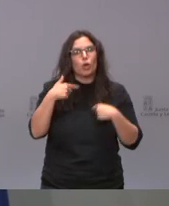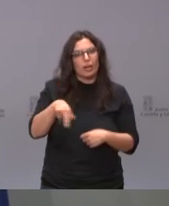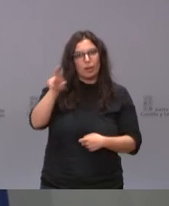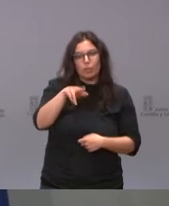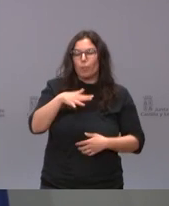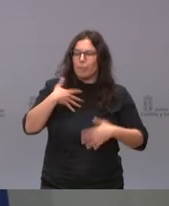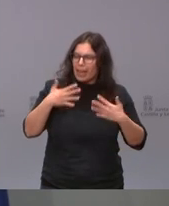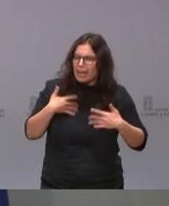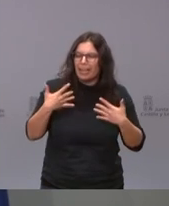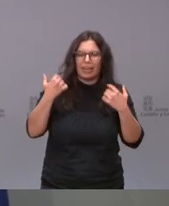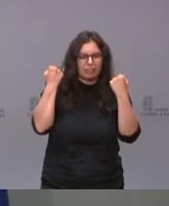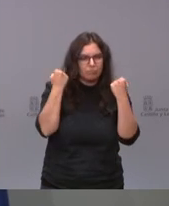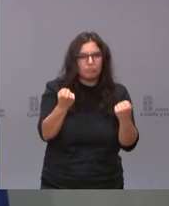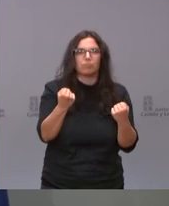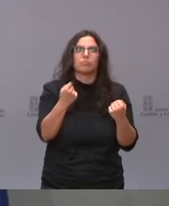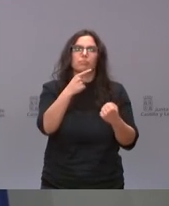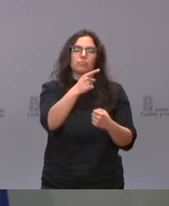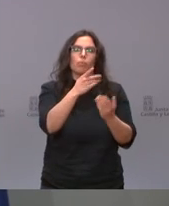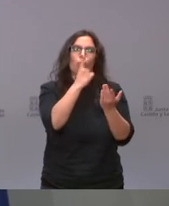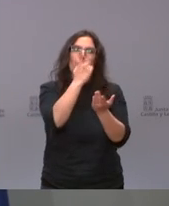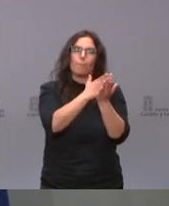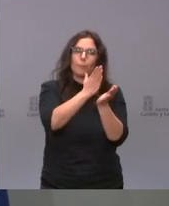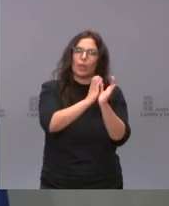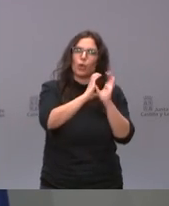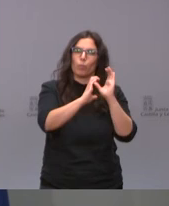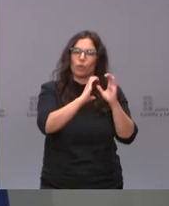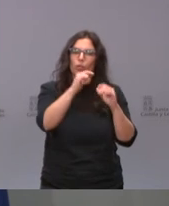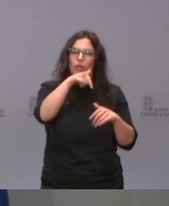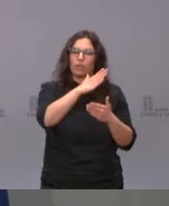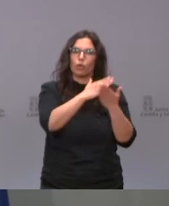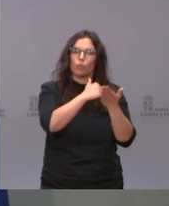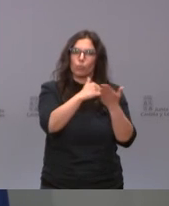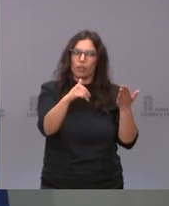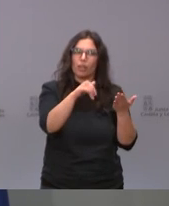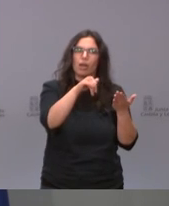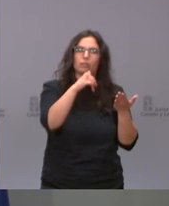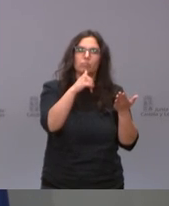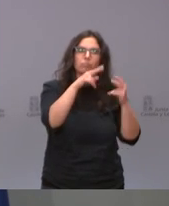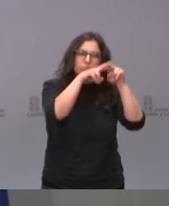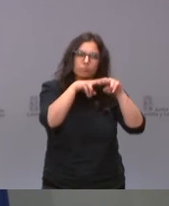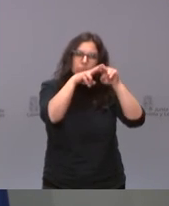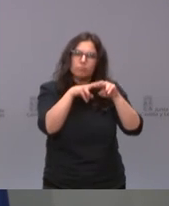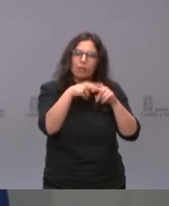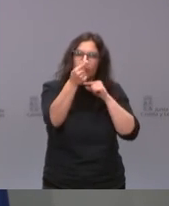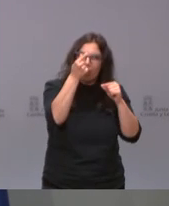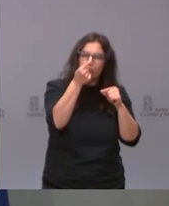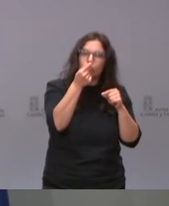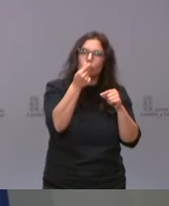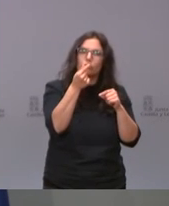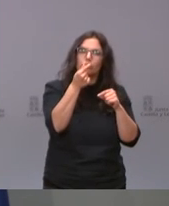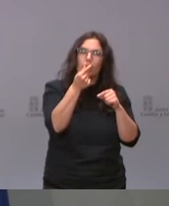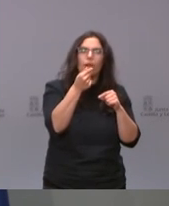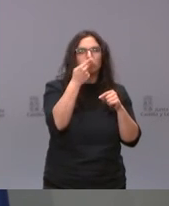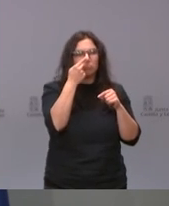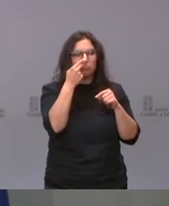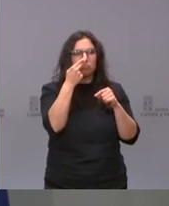pero mucho que haya un medio de comunicación en esta comunidad que se haya leído los datos y que sea capaz de hacer